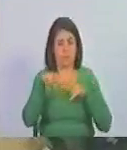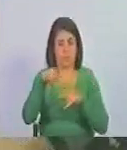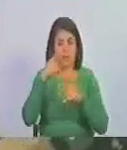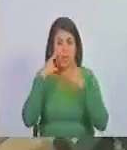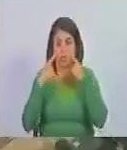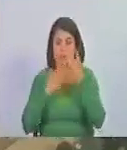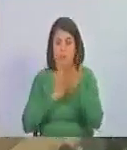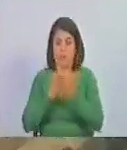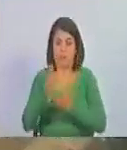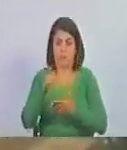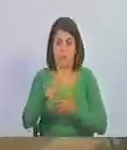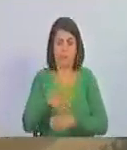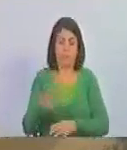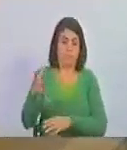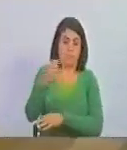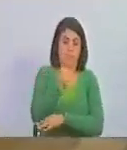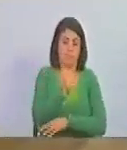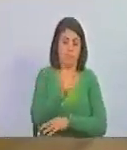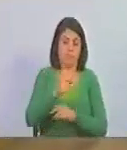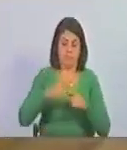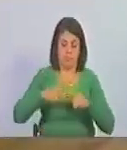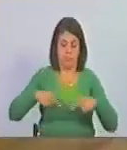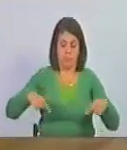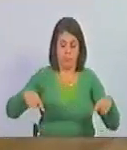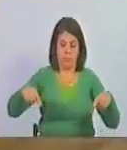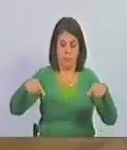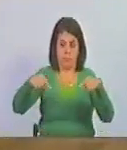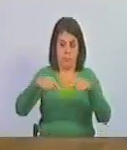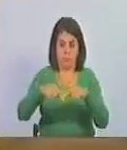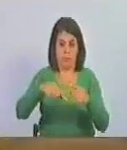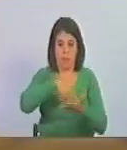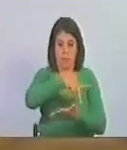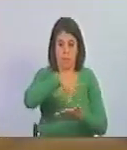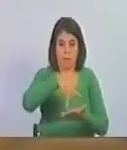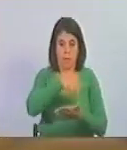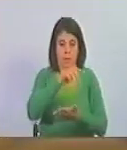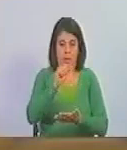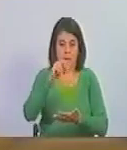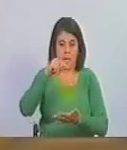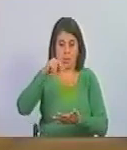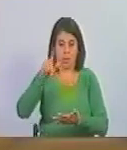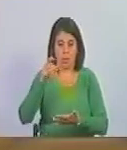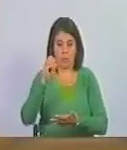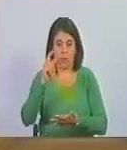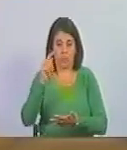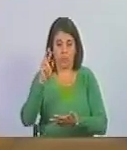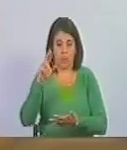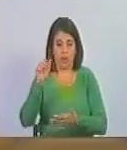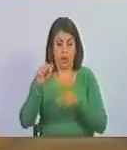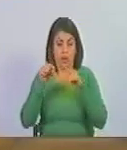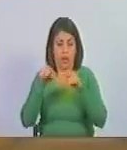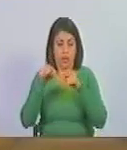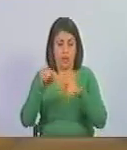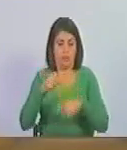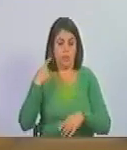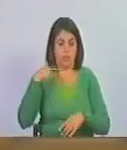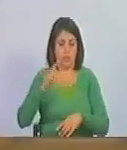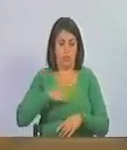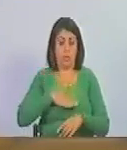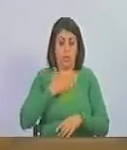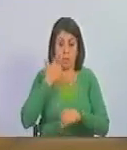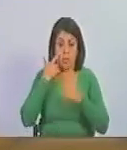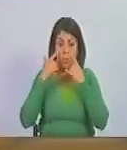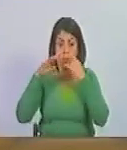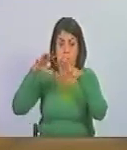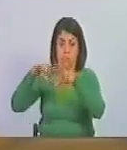logra asediar la plaza de Angostura y ahí pudimos tomar